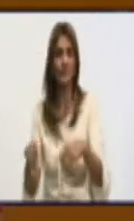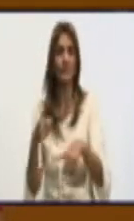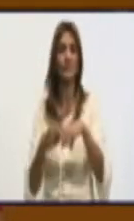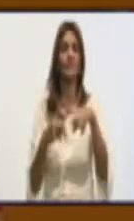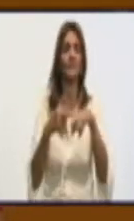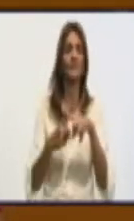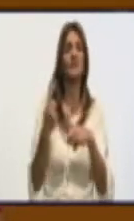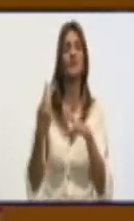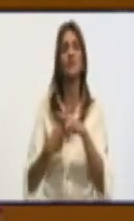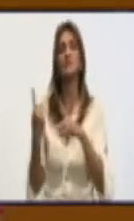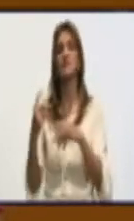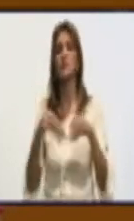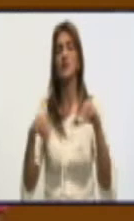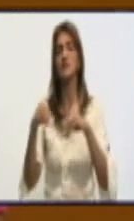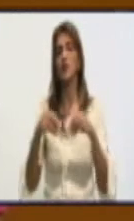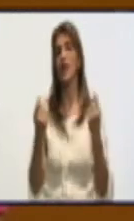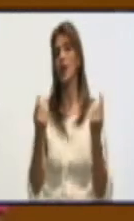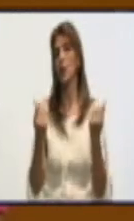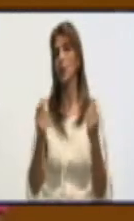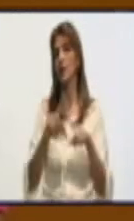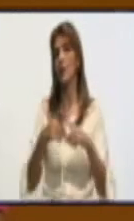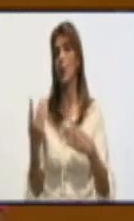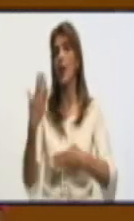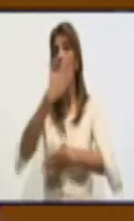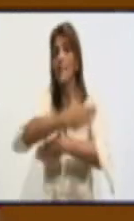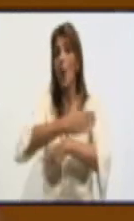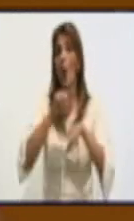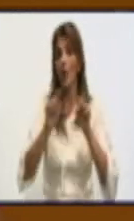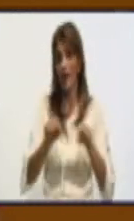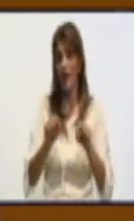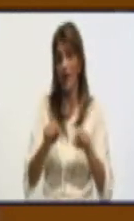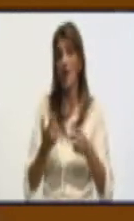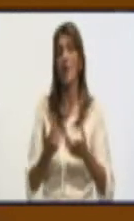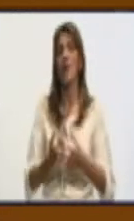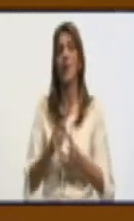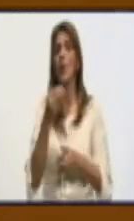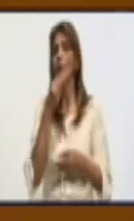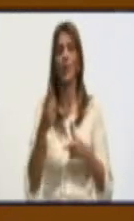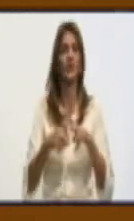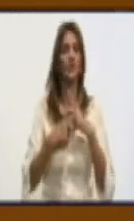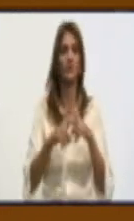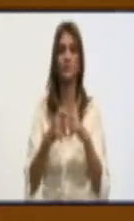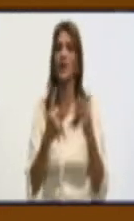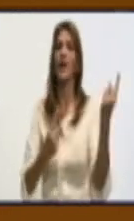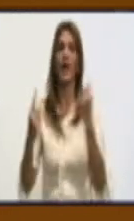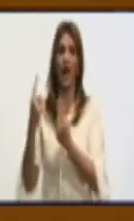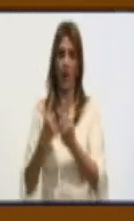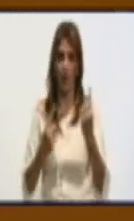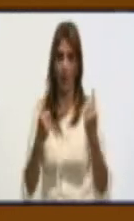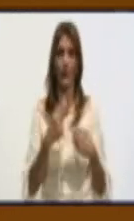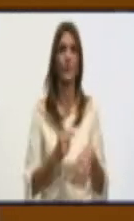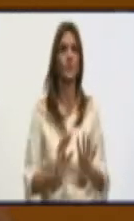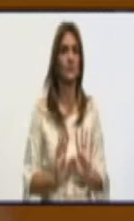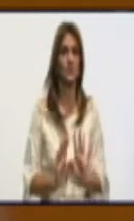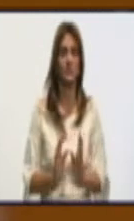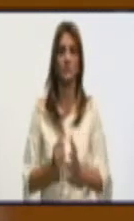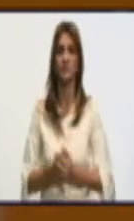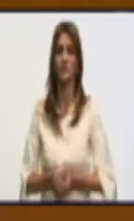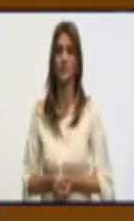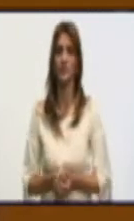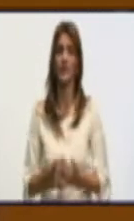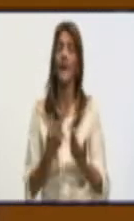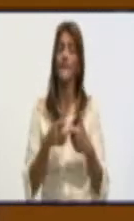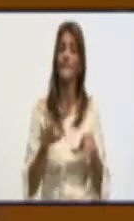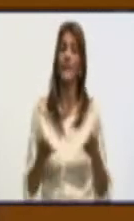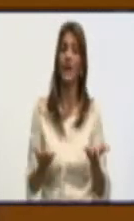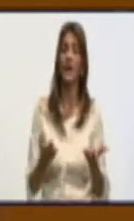económicas que el país, a raíz del bloqueo, no ha podido enfrentar en determinados momentos. Pero aún así, el organismo